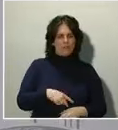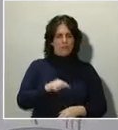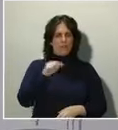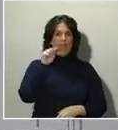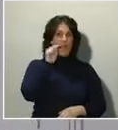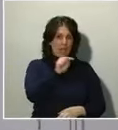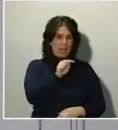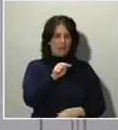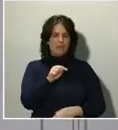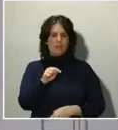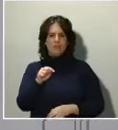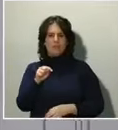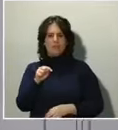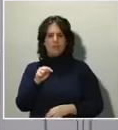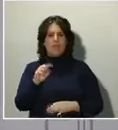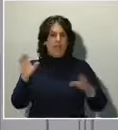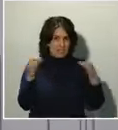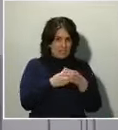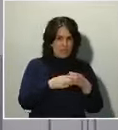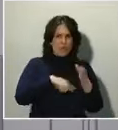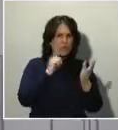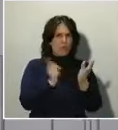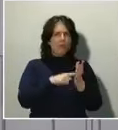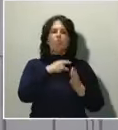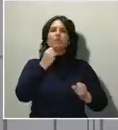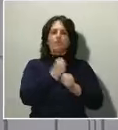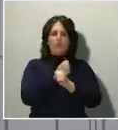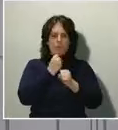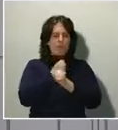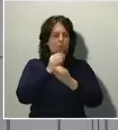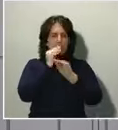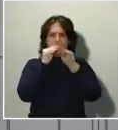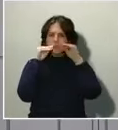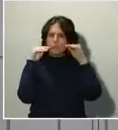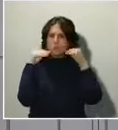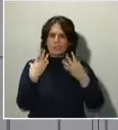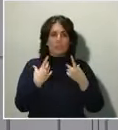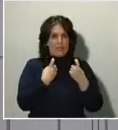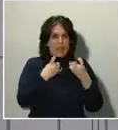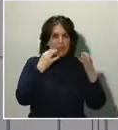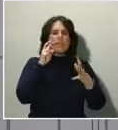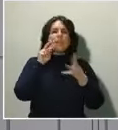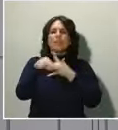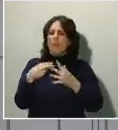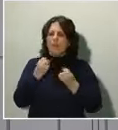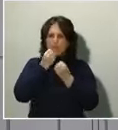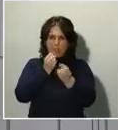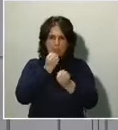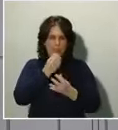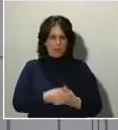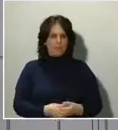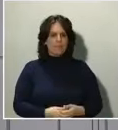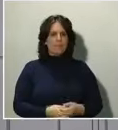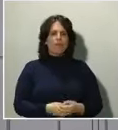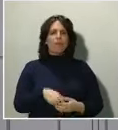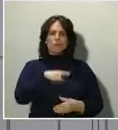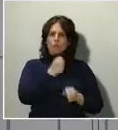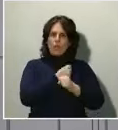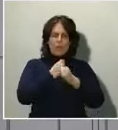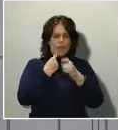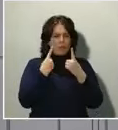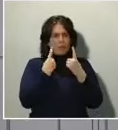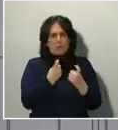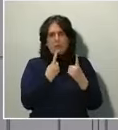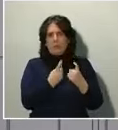solamente están haciendo una labor necesaria de transparencia informativa, no solamente están haciendo una labor necesaria, imprescindible, diría yo, de